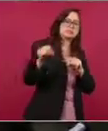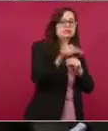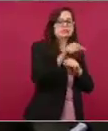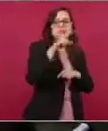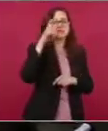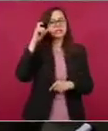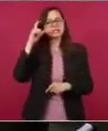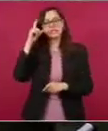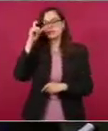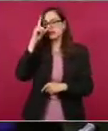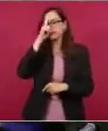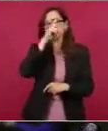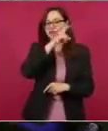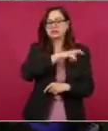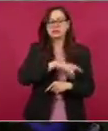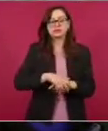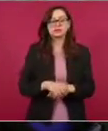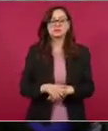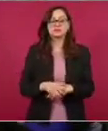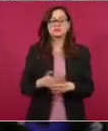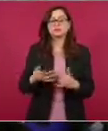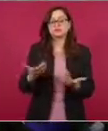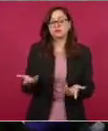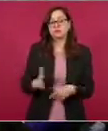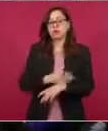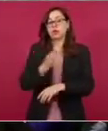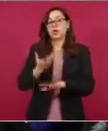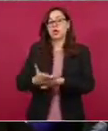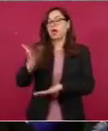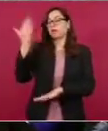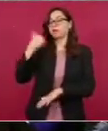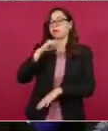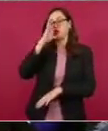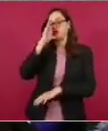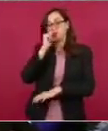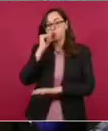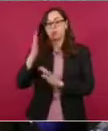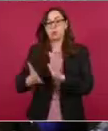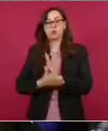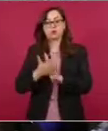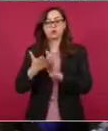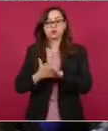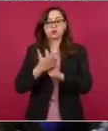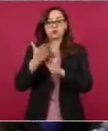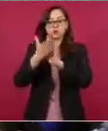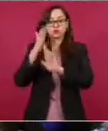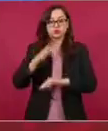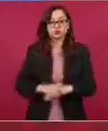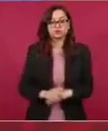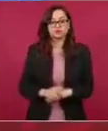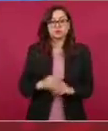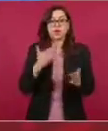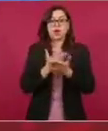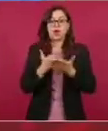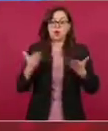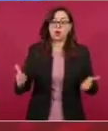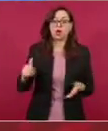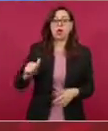para informar que ya no hay amparos, es decir, se ganaron todos los amparos,